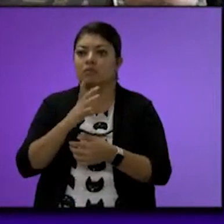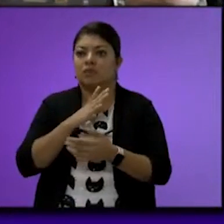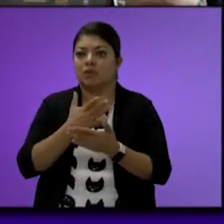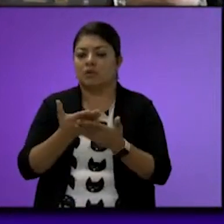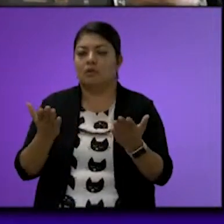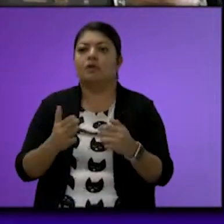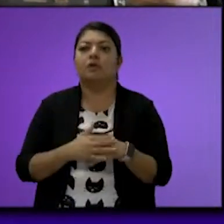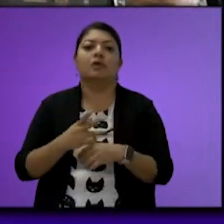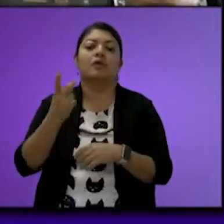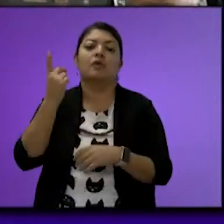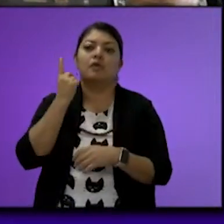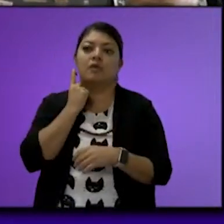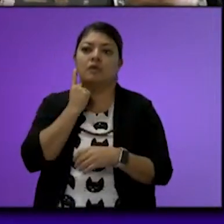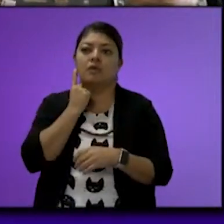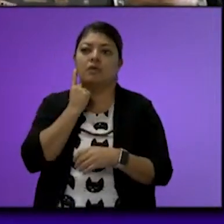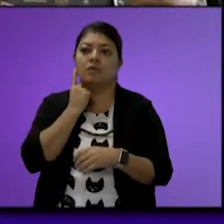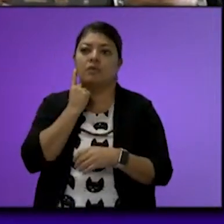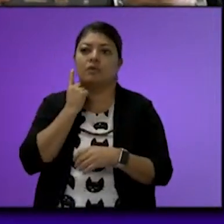diputada